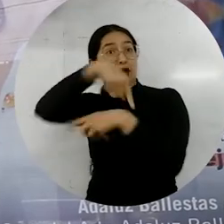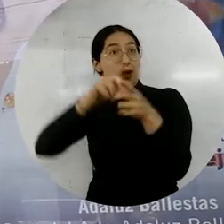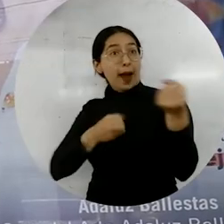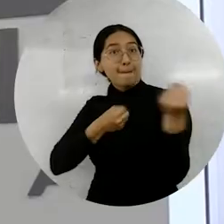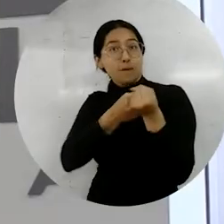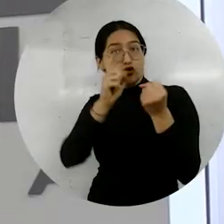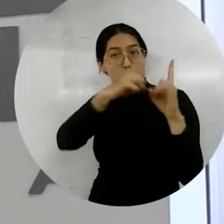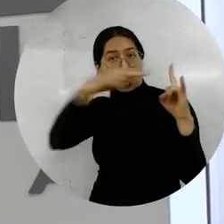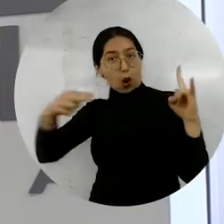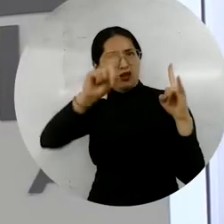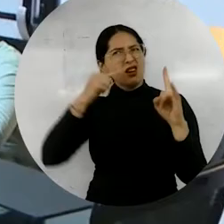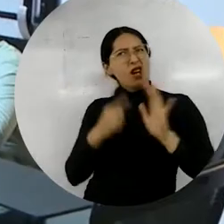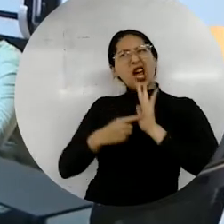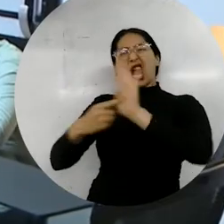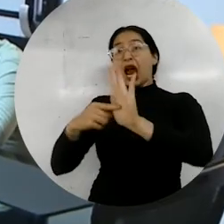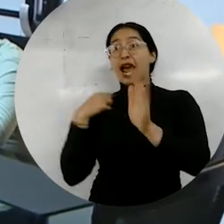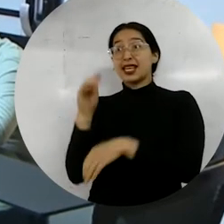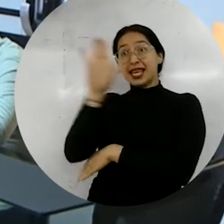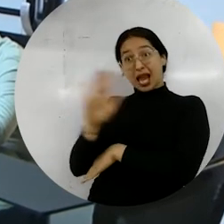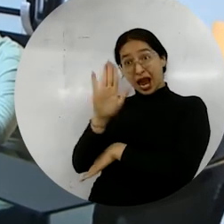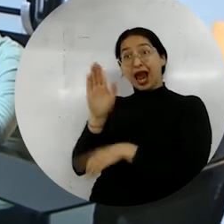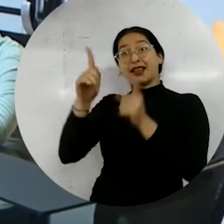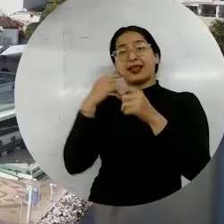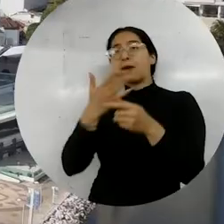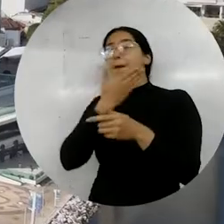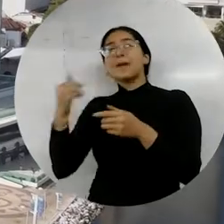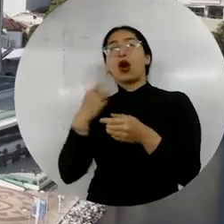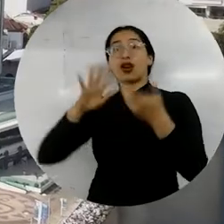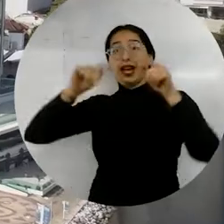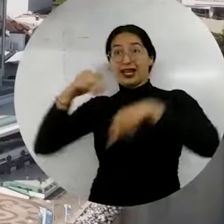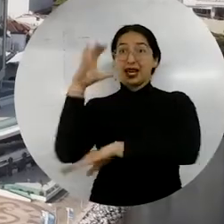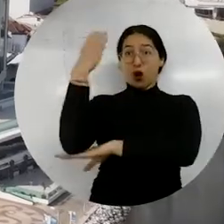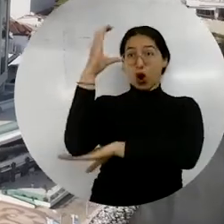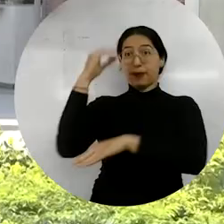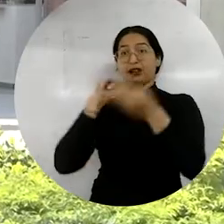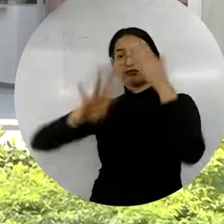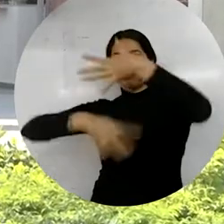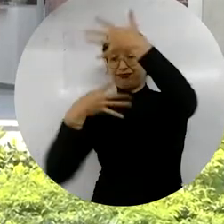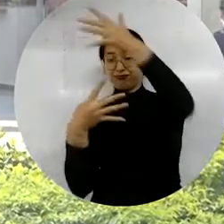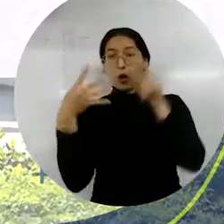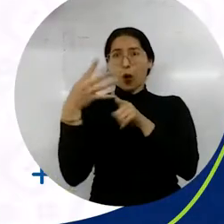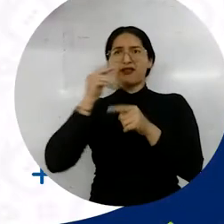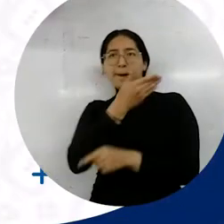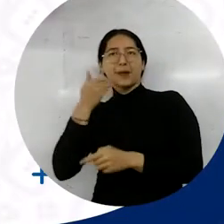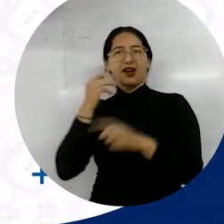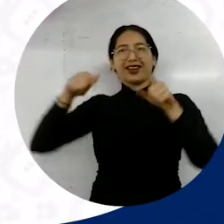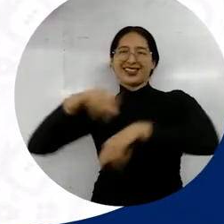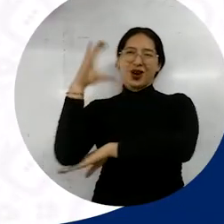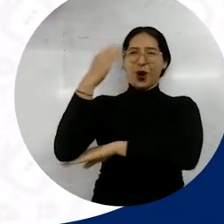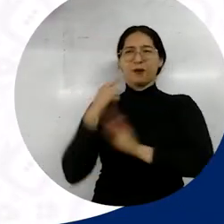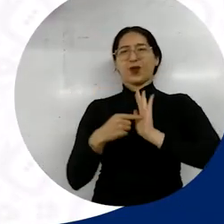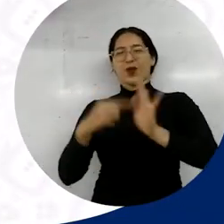empresarial por el logro de la alma mater al destacarse como la única del departamento y la novena mejor universidad pública del país.